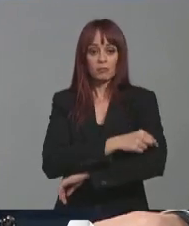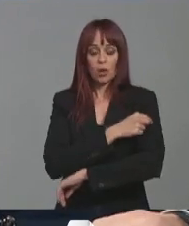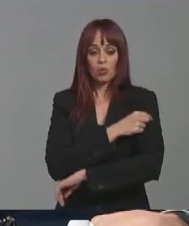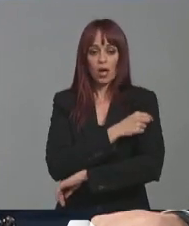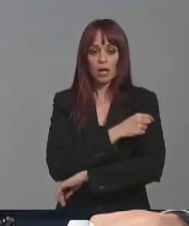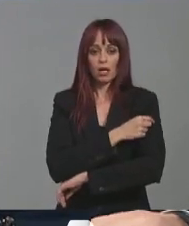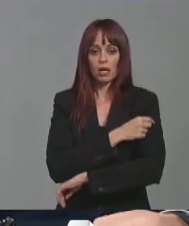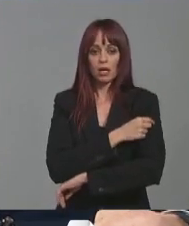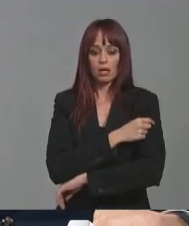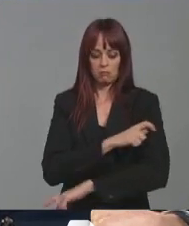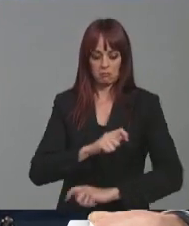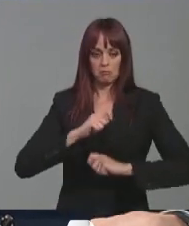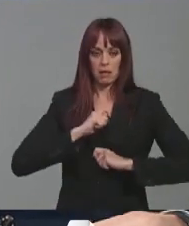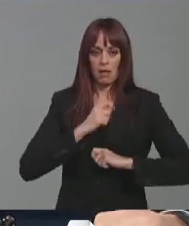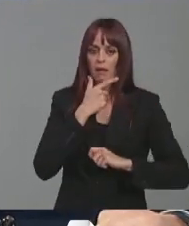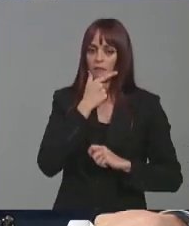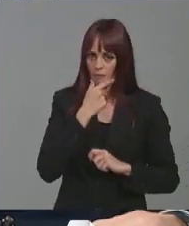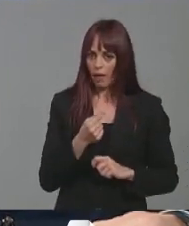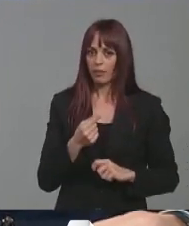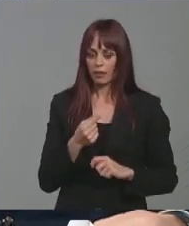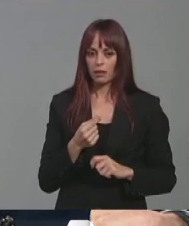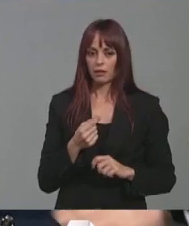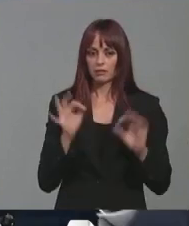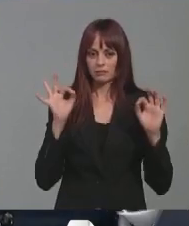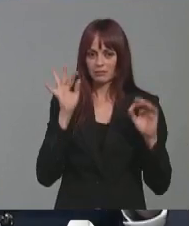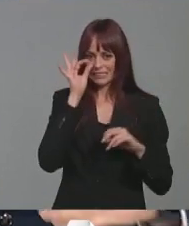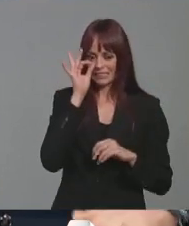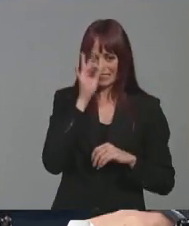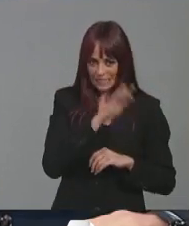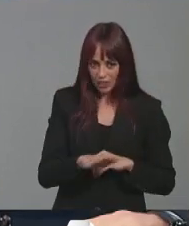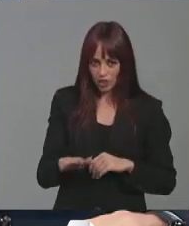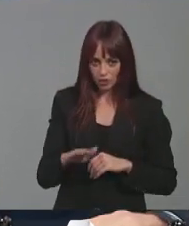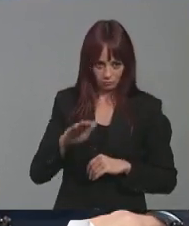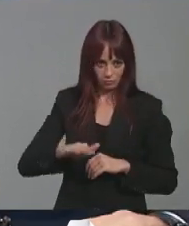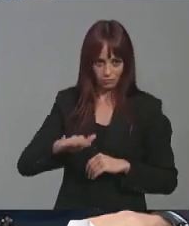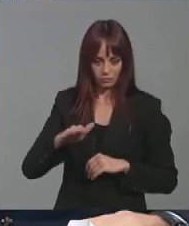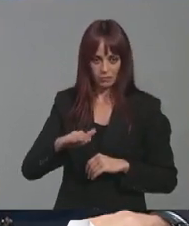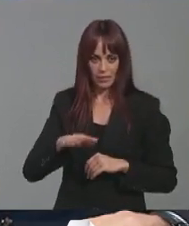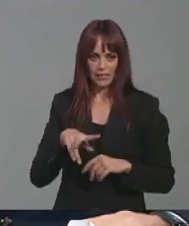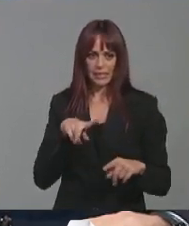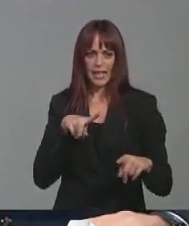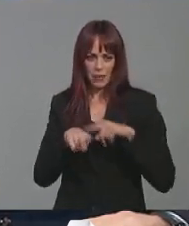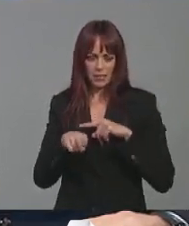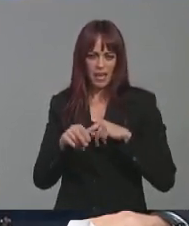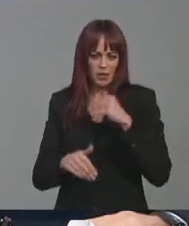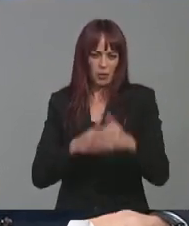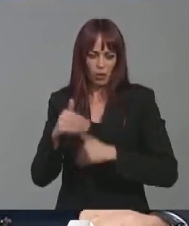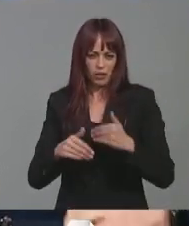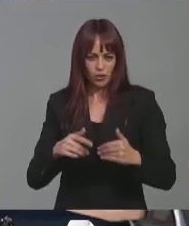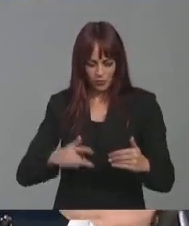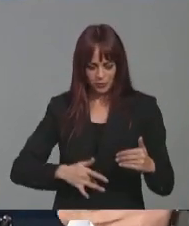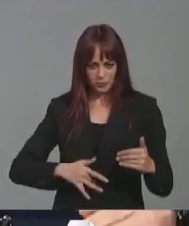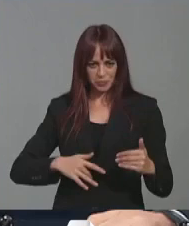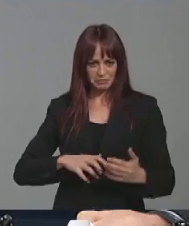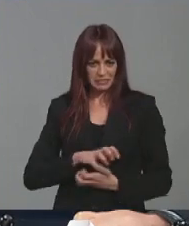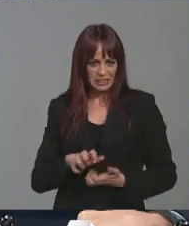a facilitar y ayudar pues sobre todo a niños pequeños para evitar este tipo de procesos de gastroenteritis